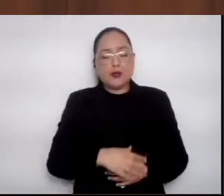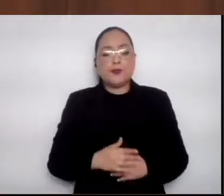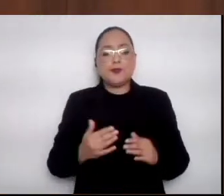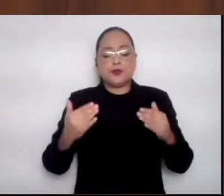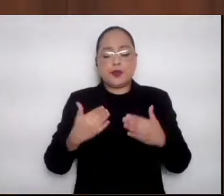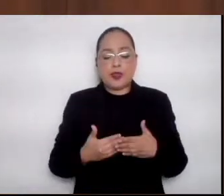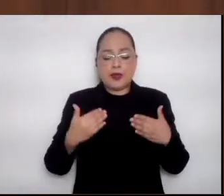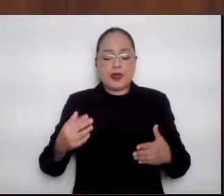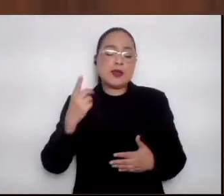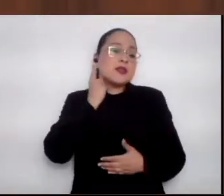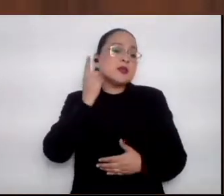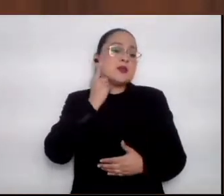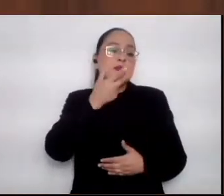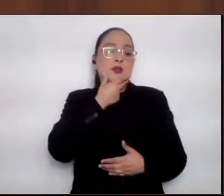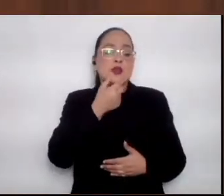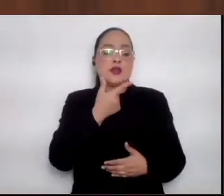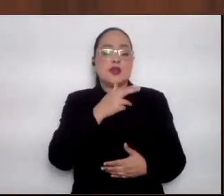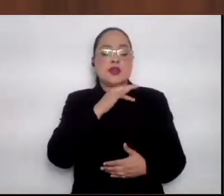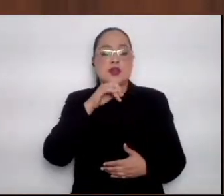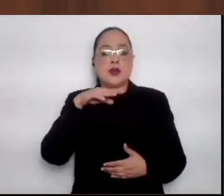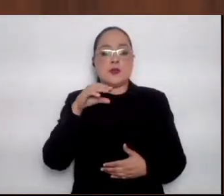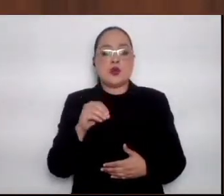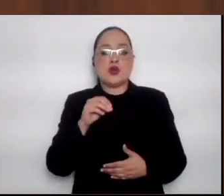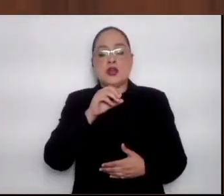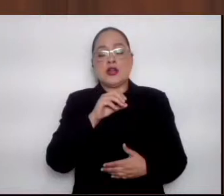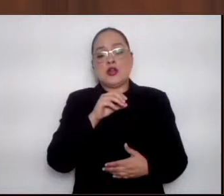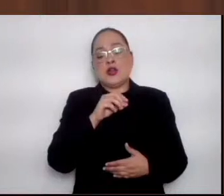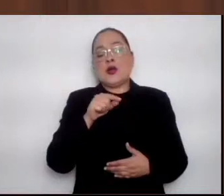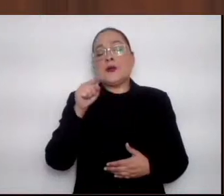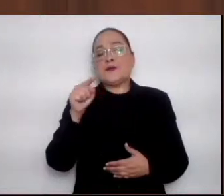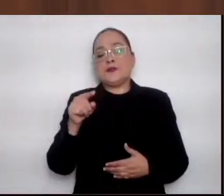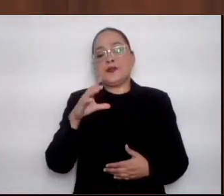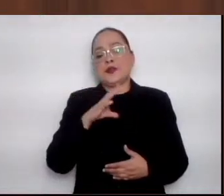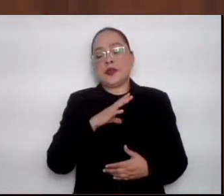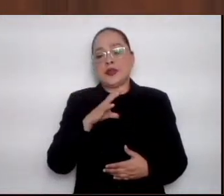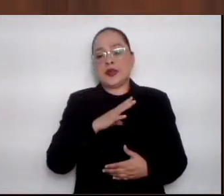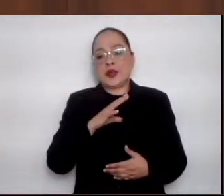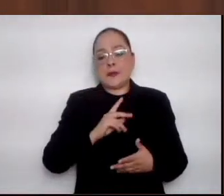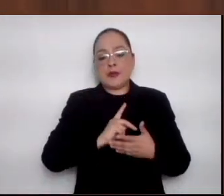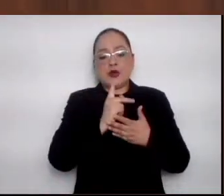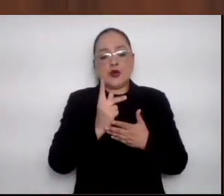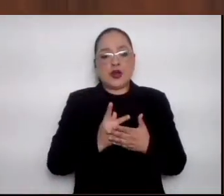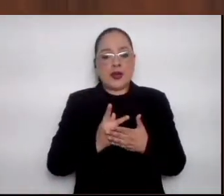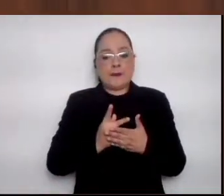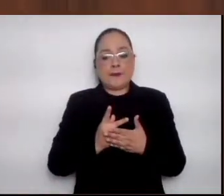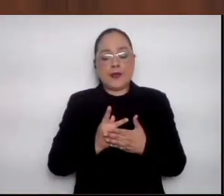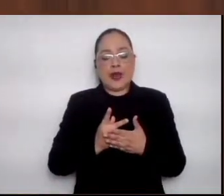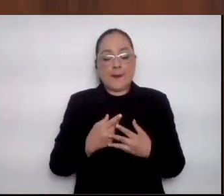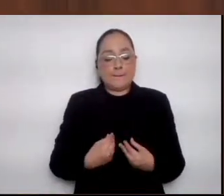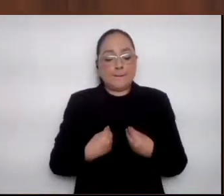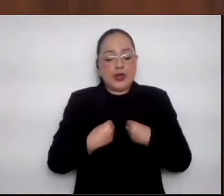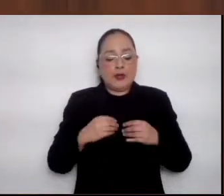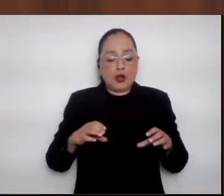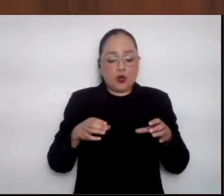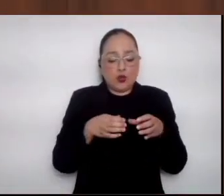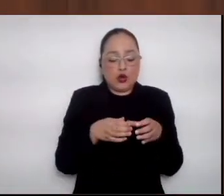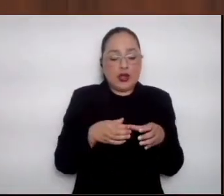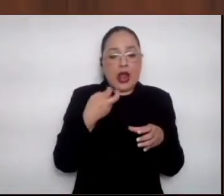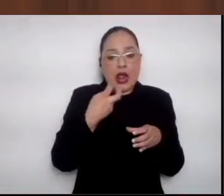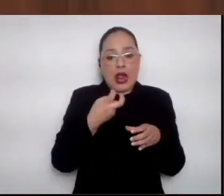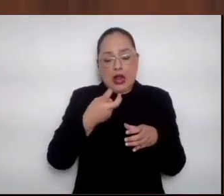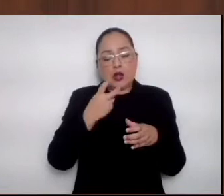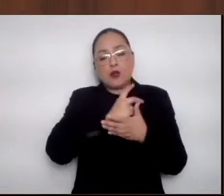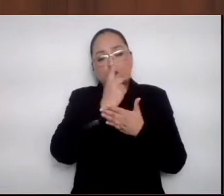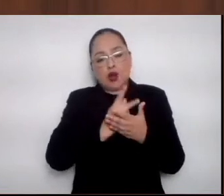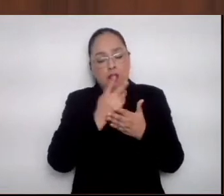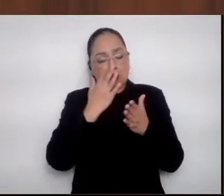Diputado Guillermo Zamacona, respecto del programa, el avance del programa Vive tu Comunidad, ha sido un programa muy exitoso en el